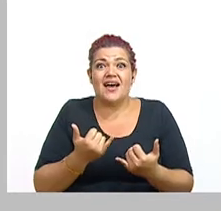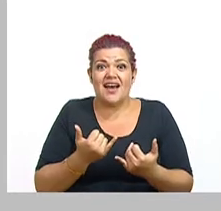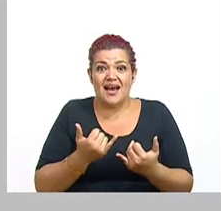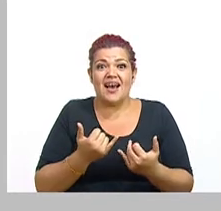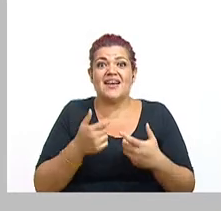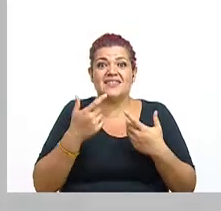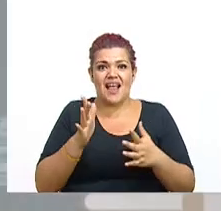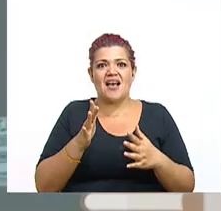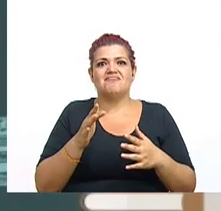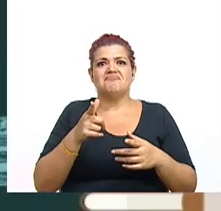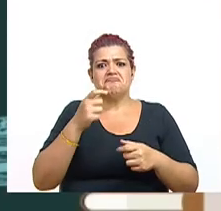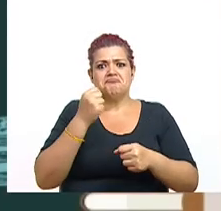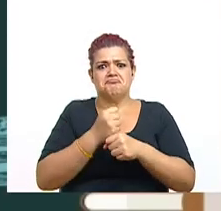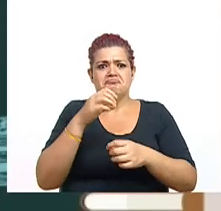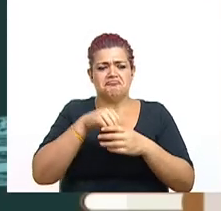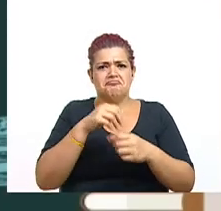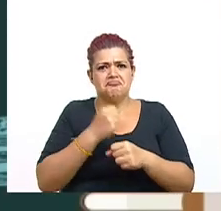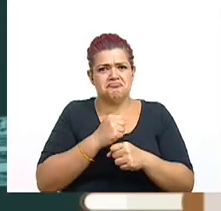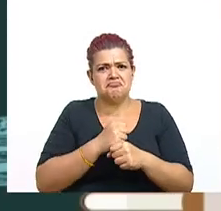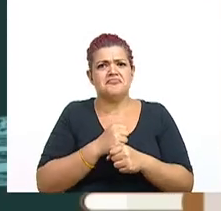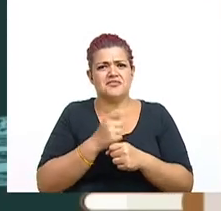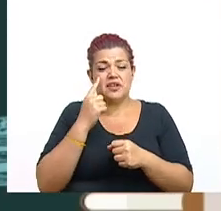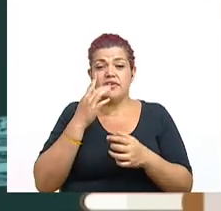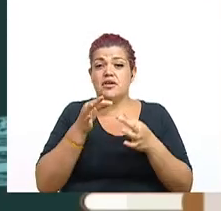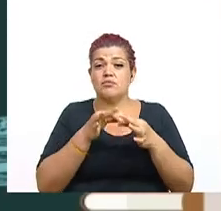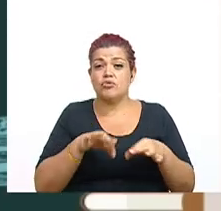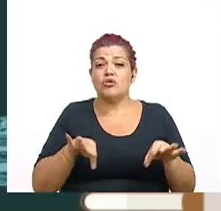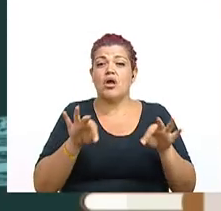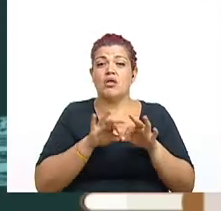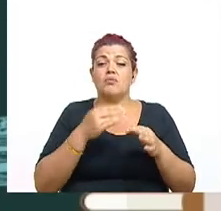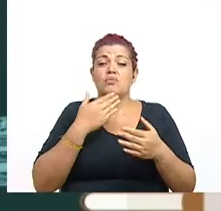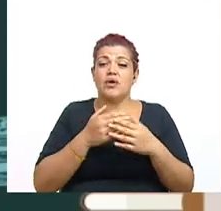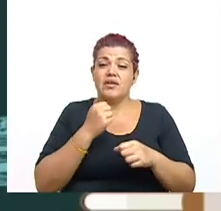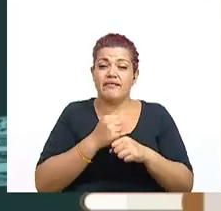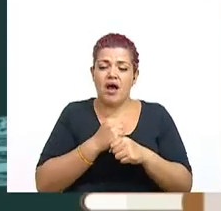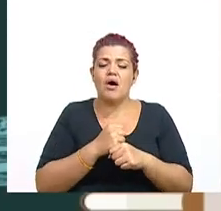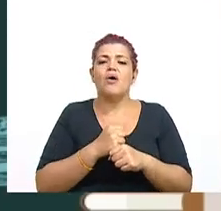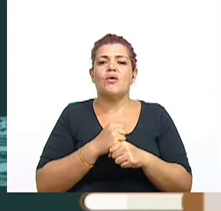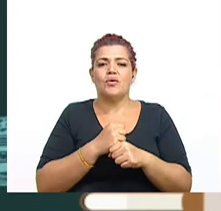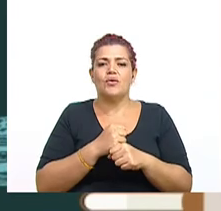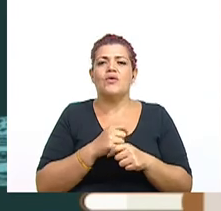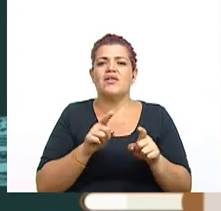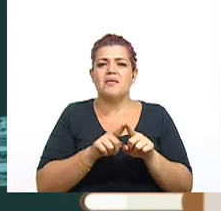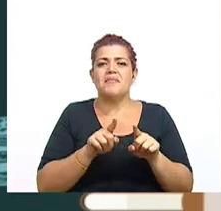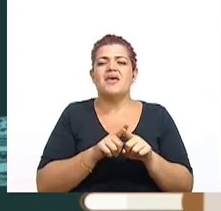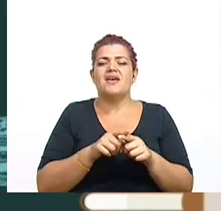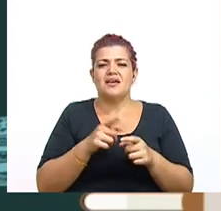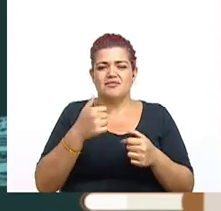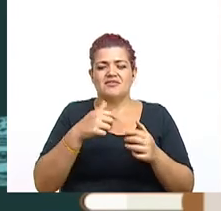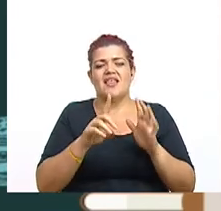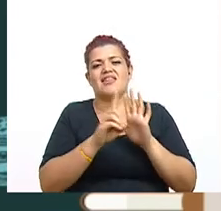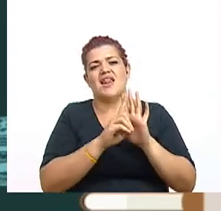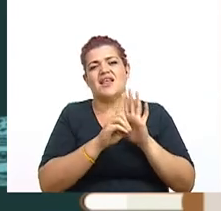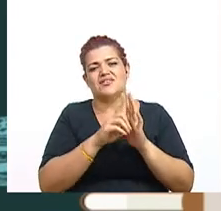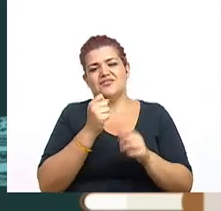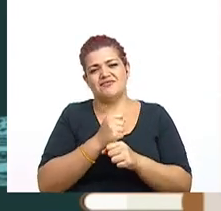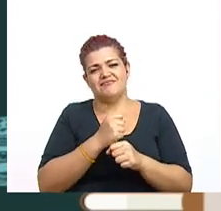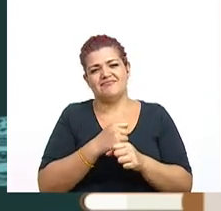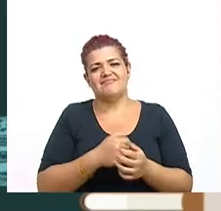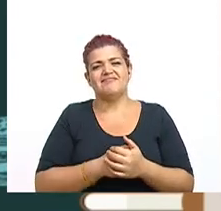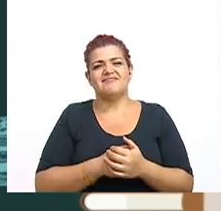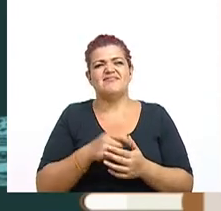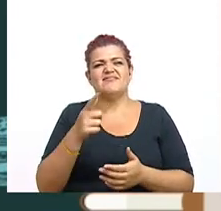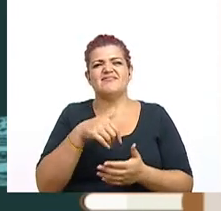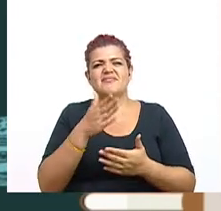están inmersos en la vida laboral. Y es importante no solamente que hagan un buen trabajo, sino que estén pendientes de sus derechos laborales. Eso es